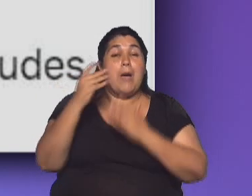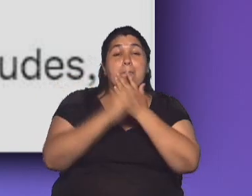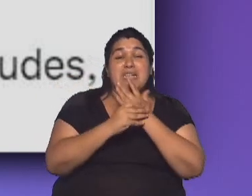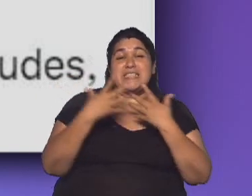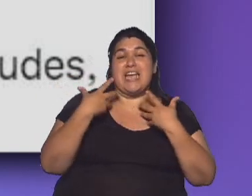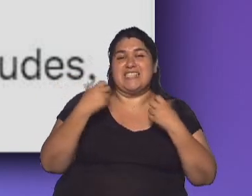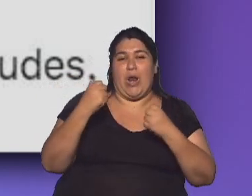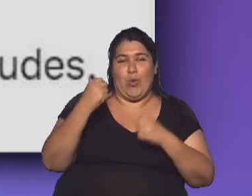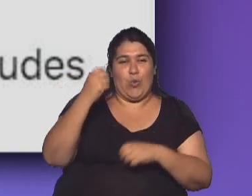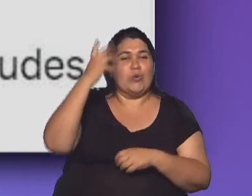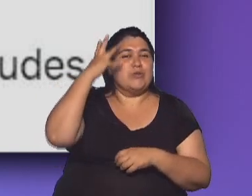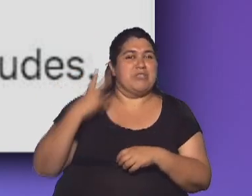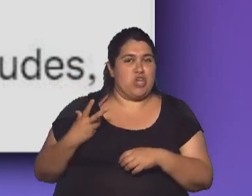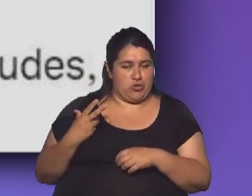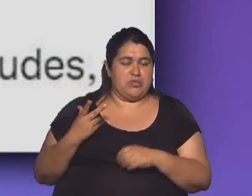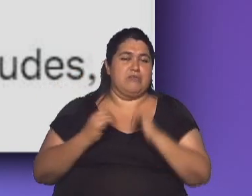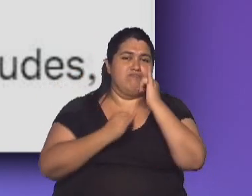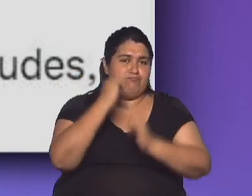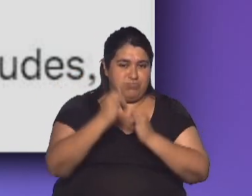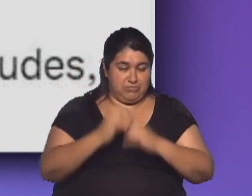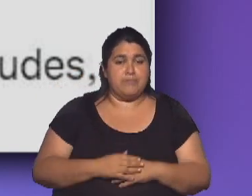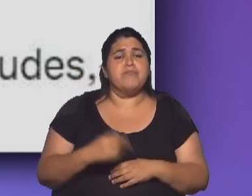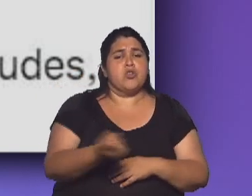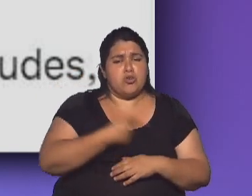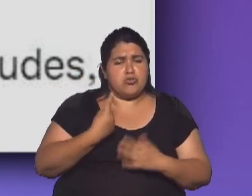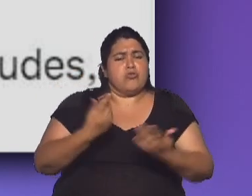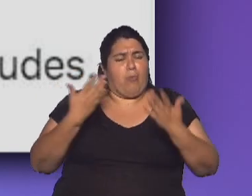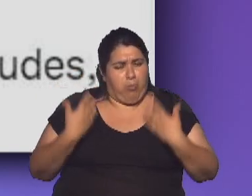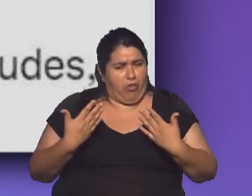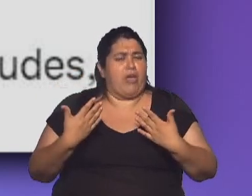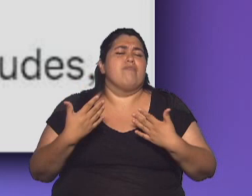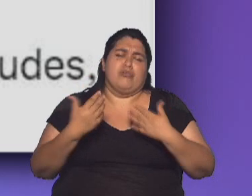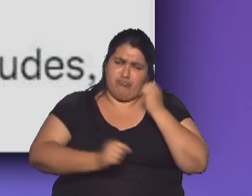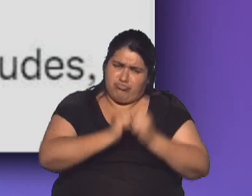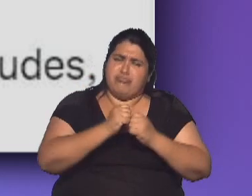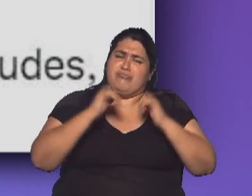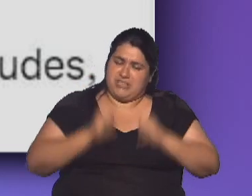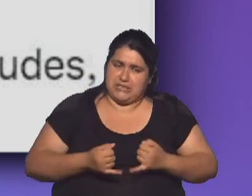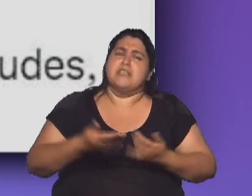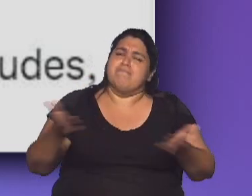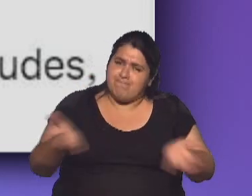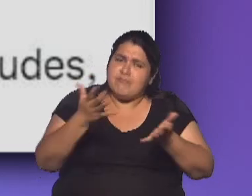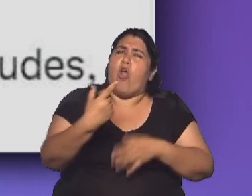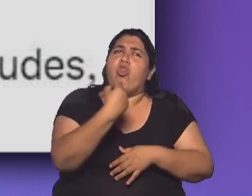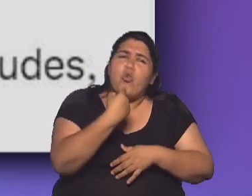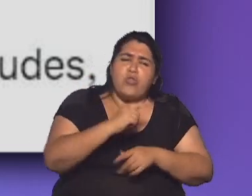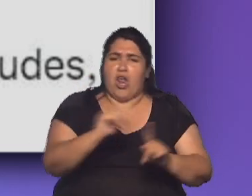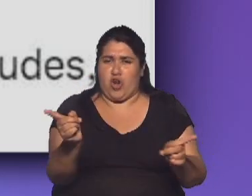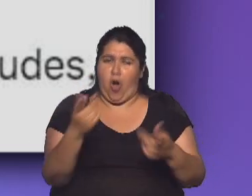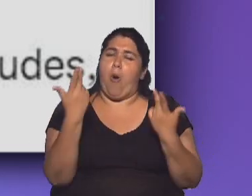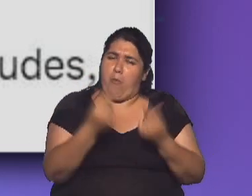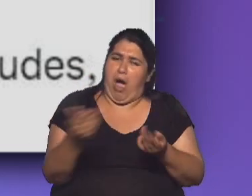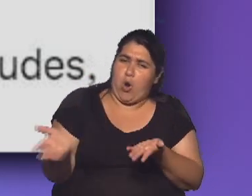Salud de la Nación, Carla Bisotti. Y somos capaces de hacer grandes cosas, no lo dudes, vacunate el mensaje de Carla